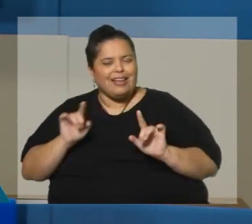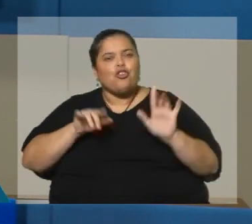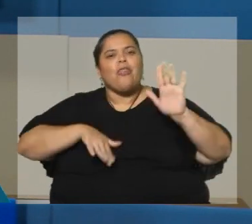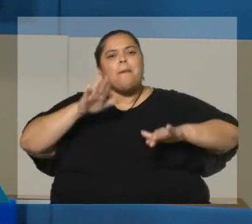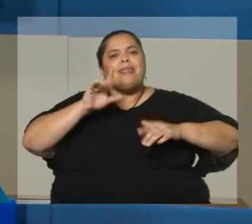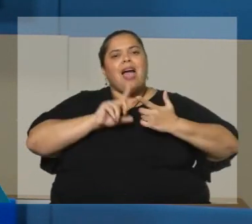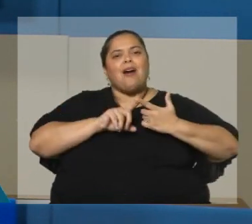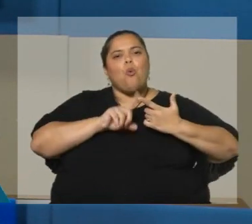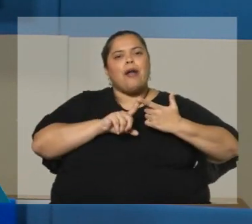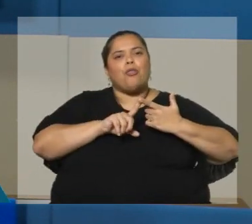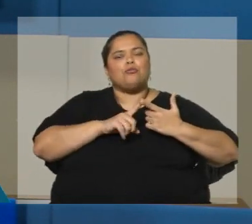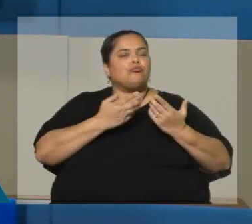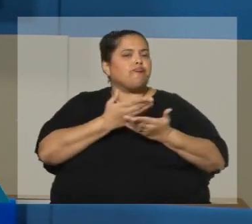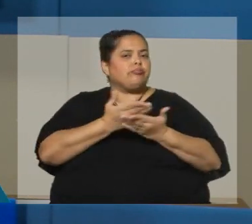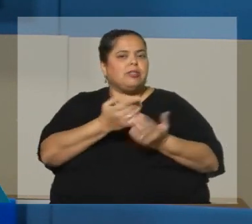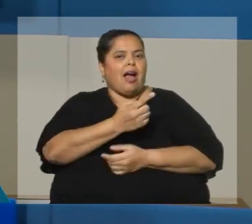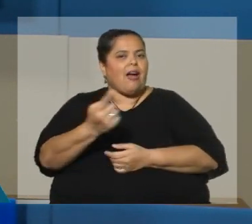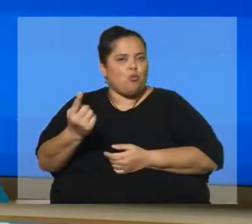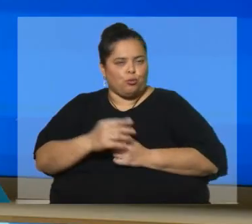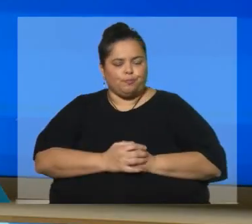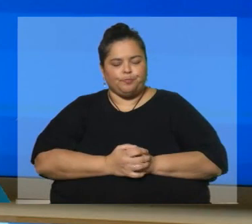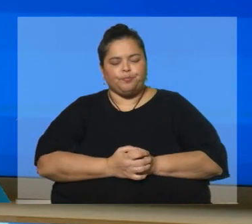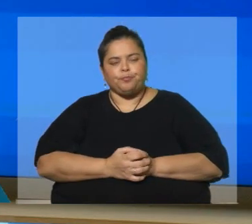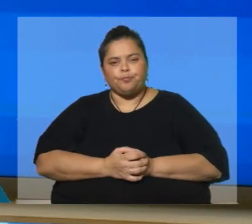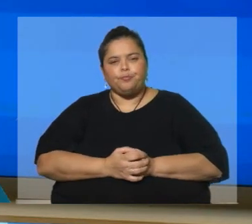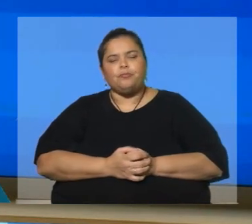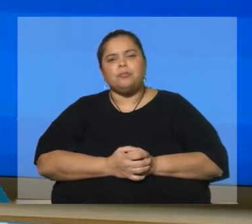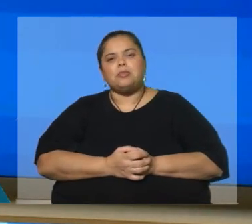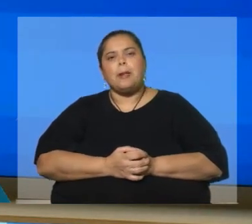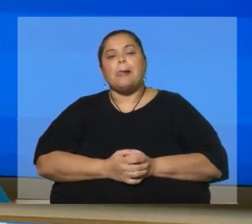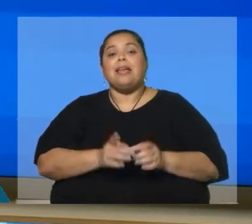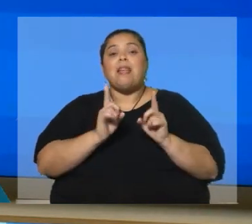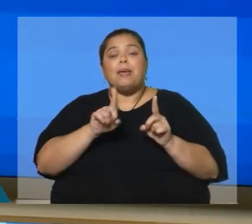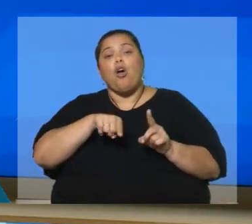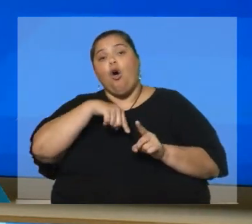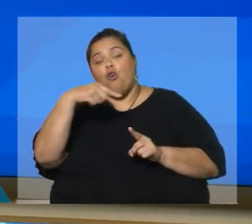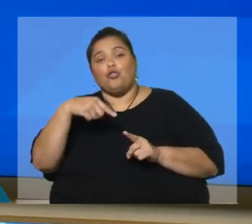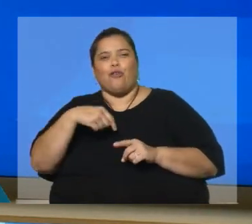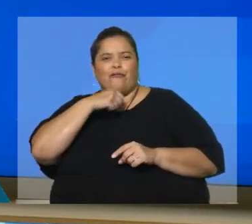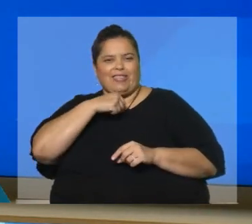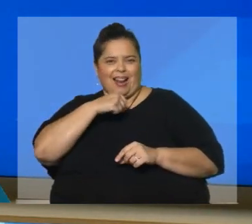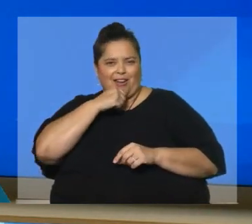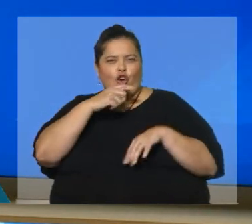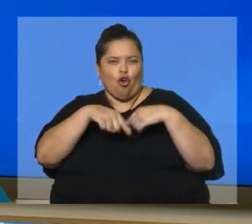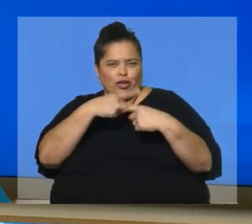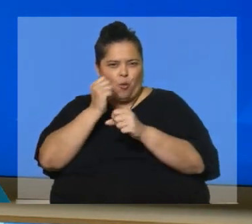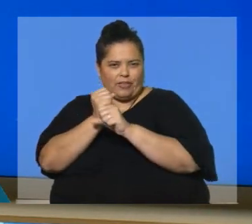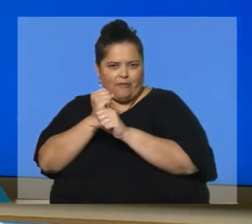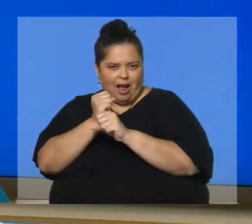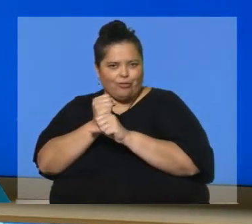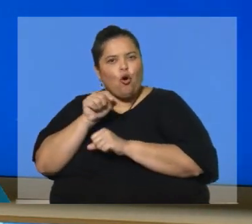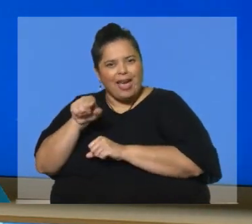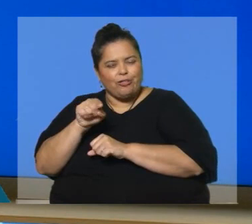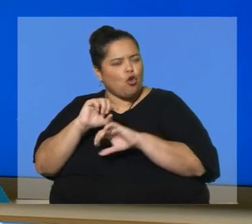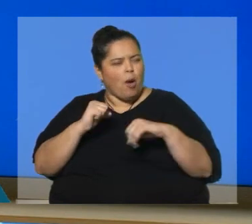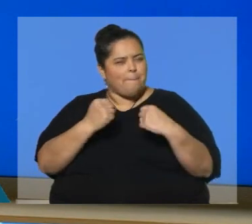acuerdos entre trabajadores y empleadores. ¿Y esto, Saldain, el que los veteranos se mantengan trabajando no impacta negativamente en el